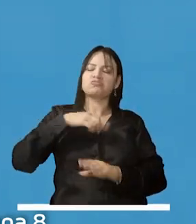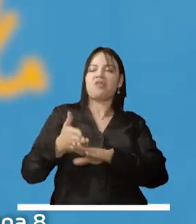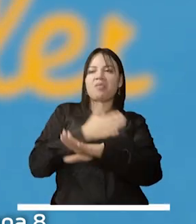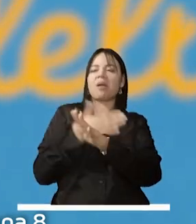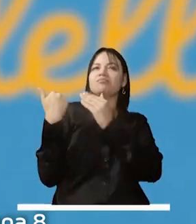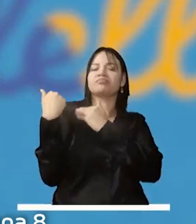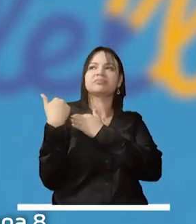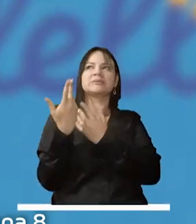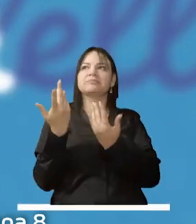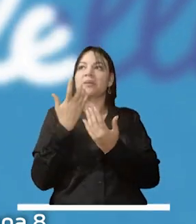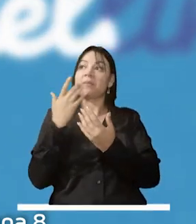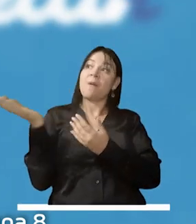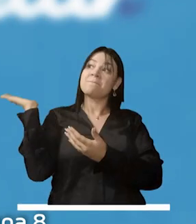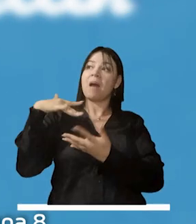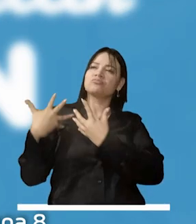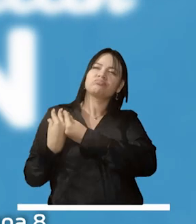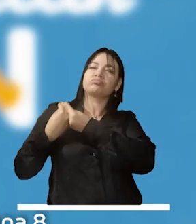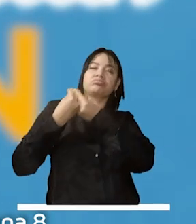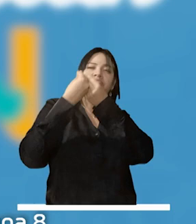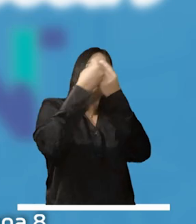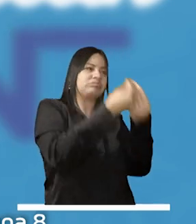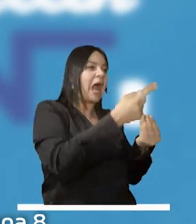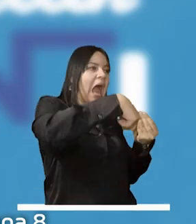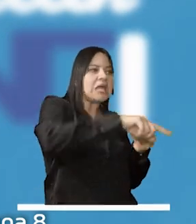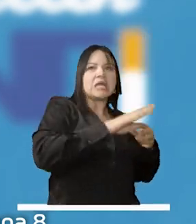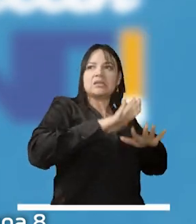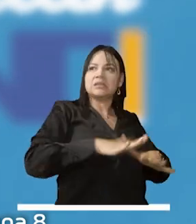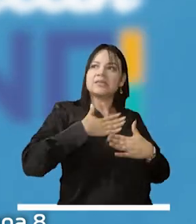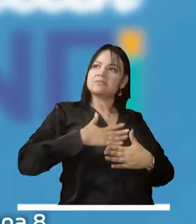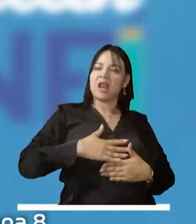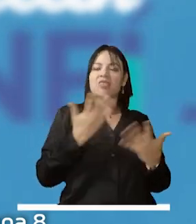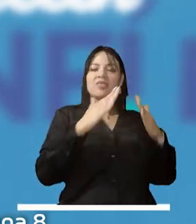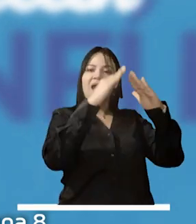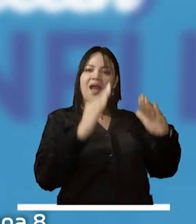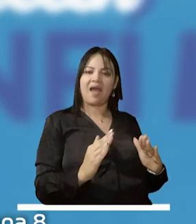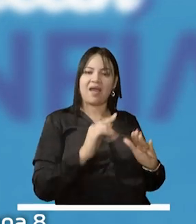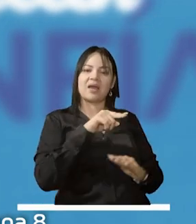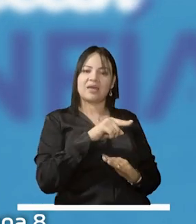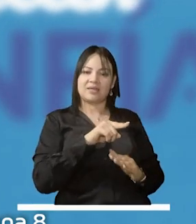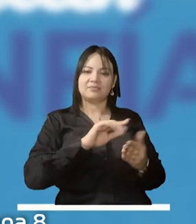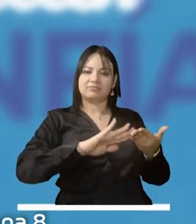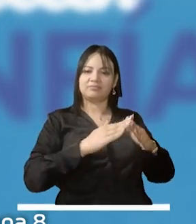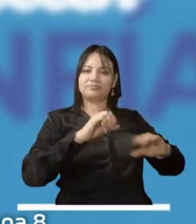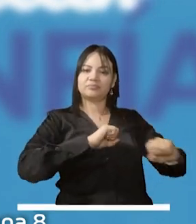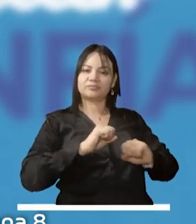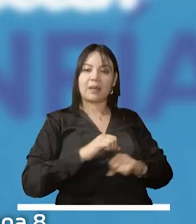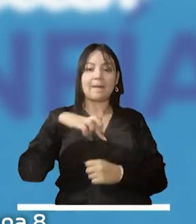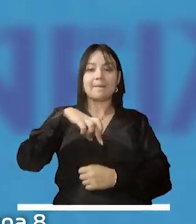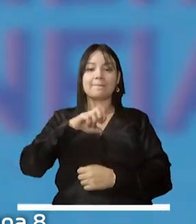poder tener un sitio en donde estar con la comunidad que es nuestra sede comunal. La Pelto